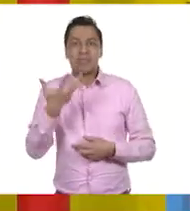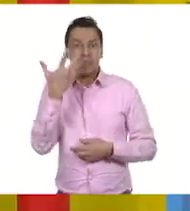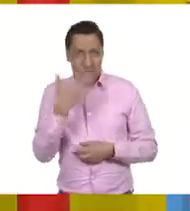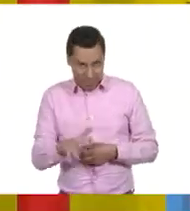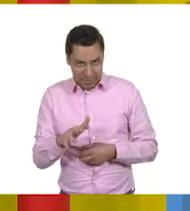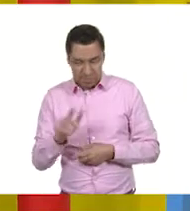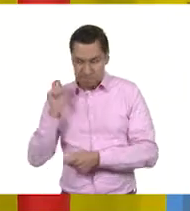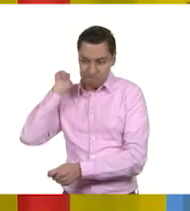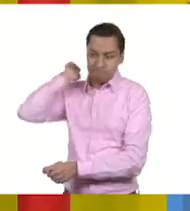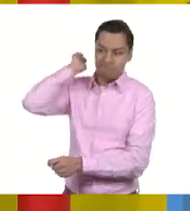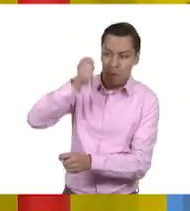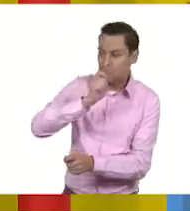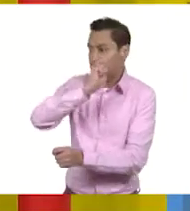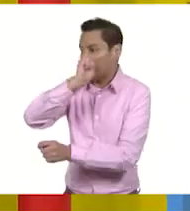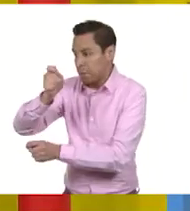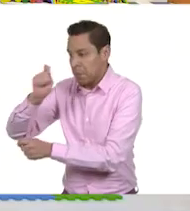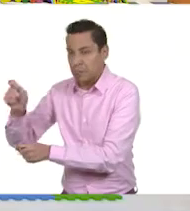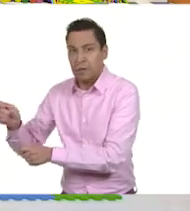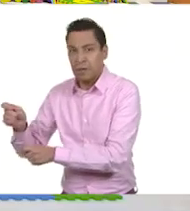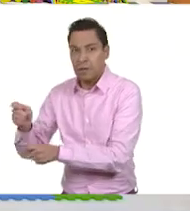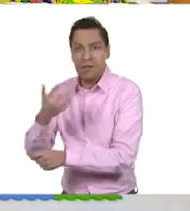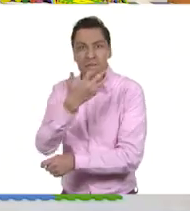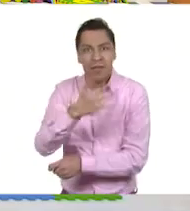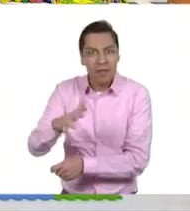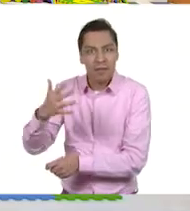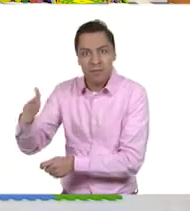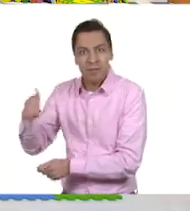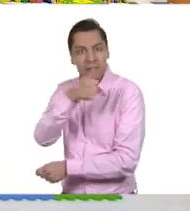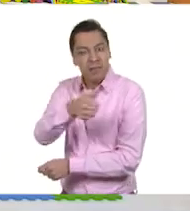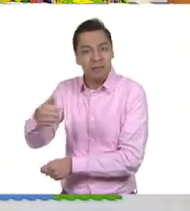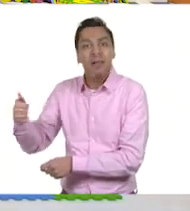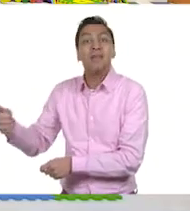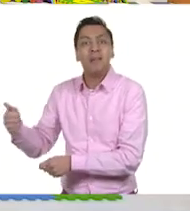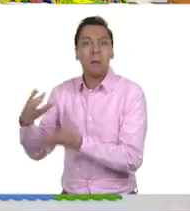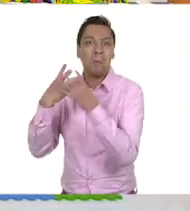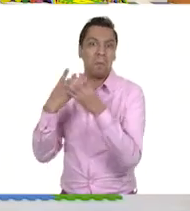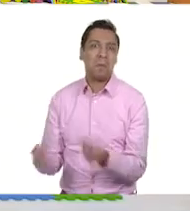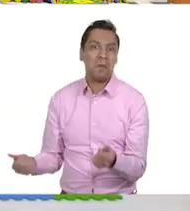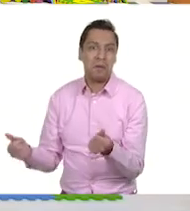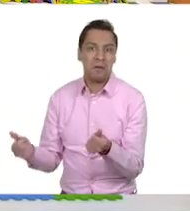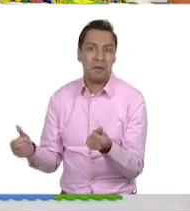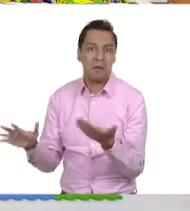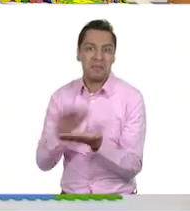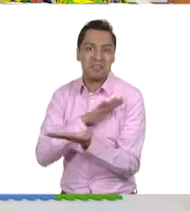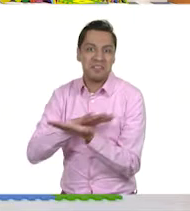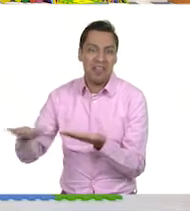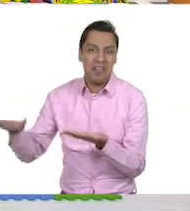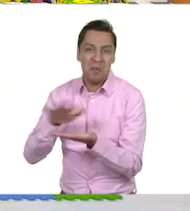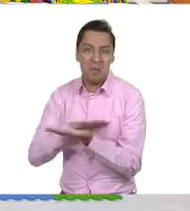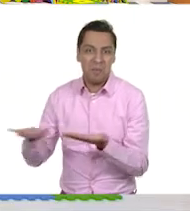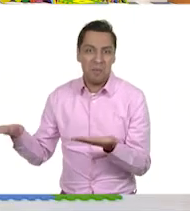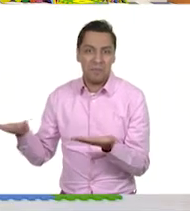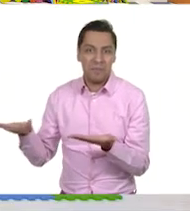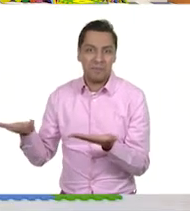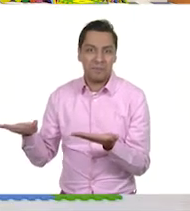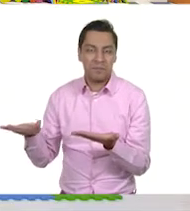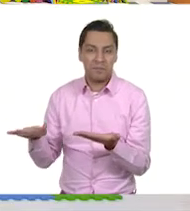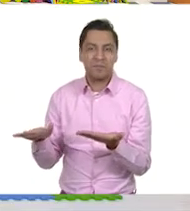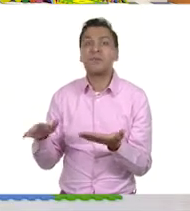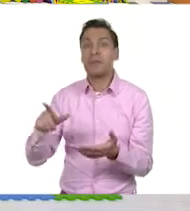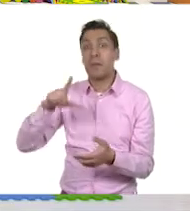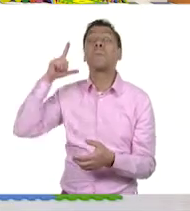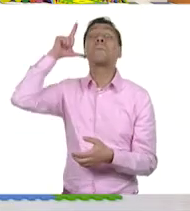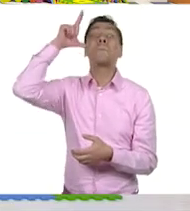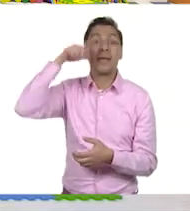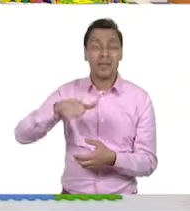peces. Pues se lo acabaron todo. Y al día siguiente llega otro pescador. ¿Va a encontrar peces? No, ya no lo va a encontrar. encuentra